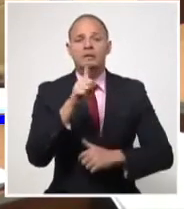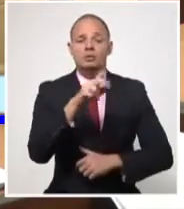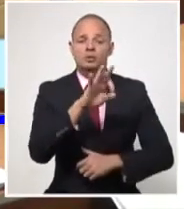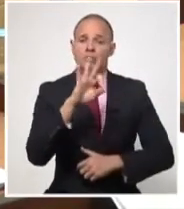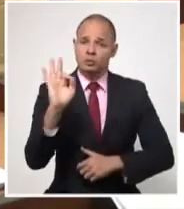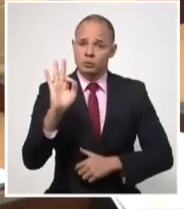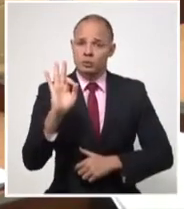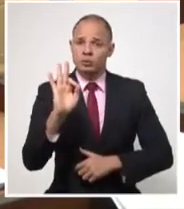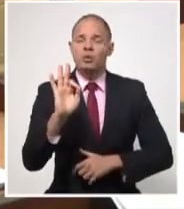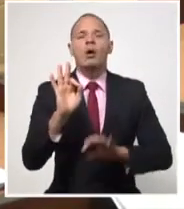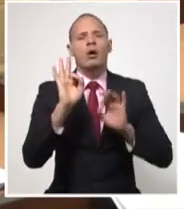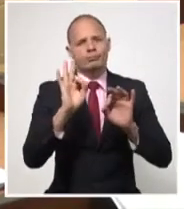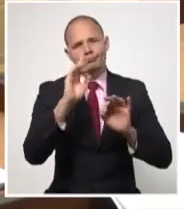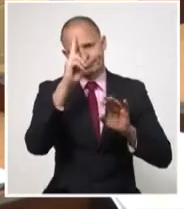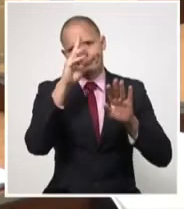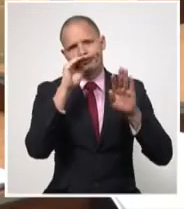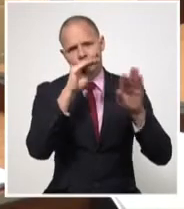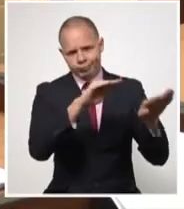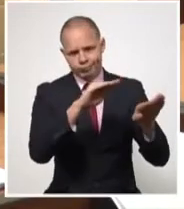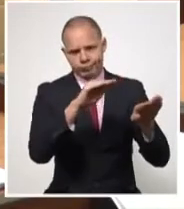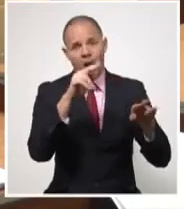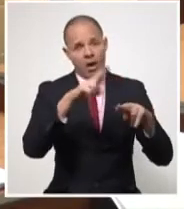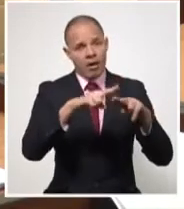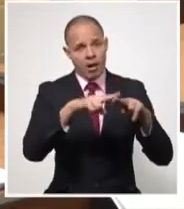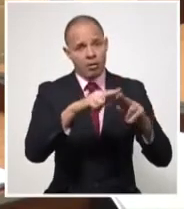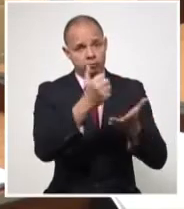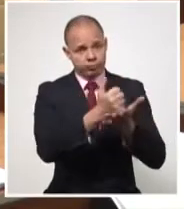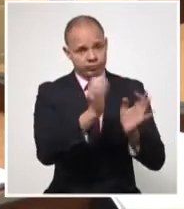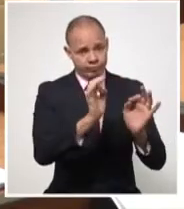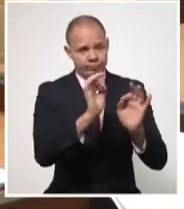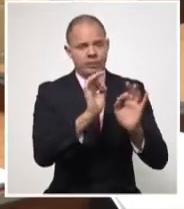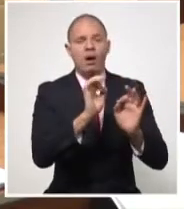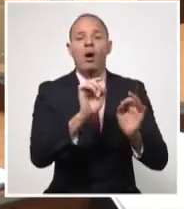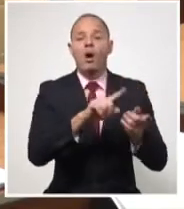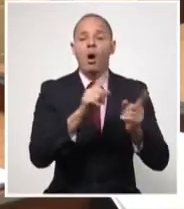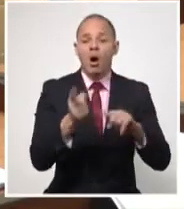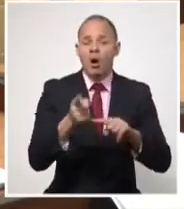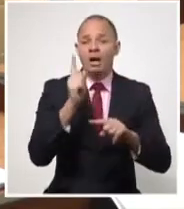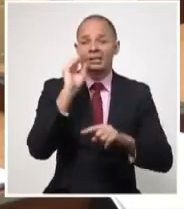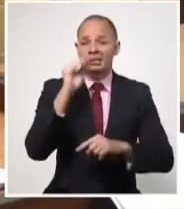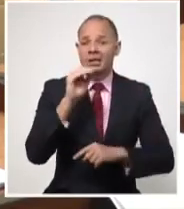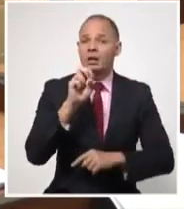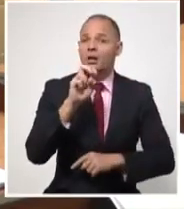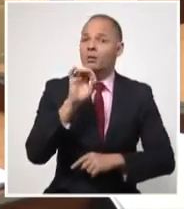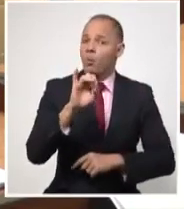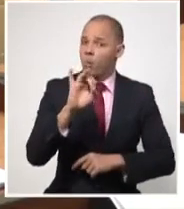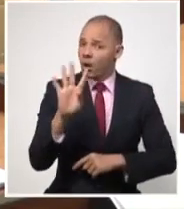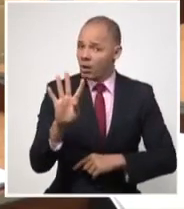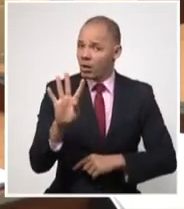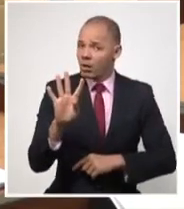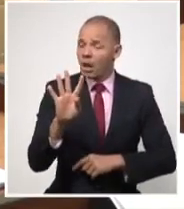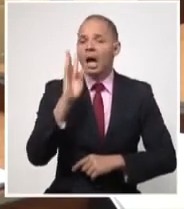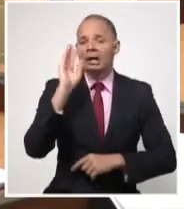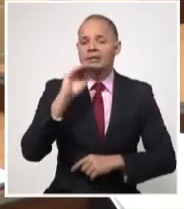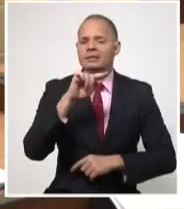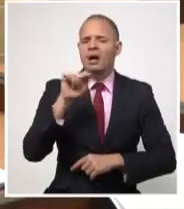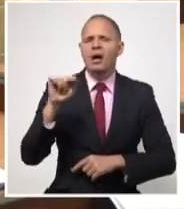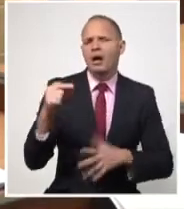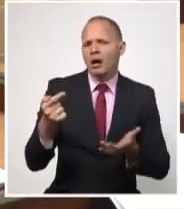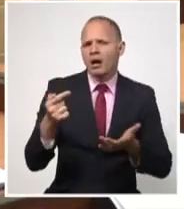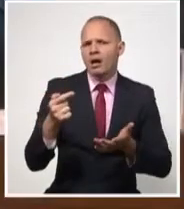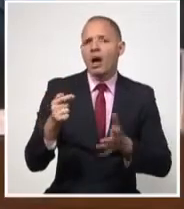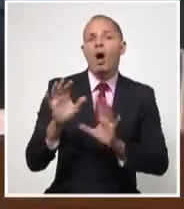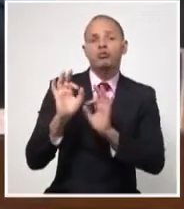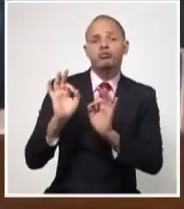ingresados en los hospitales de la capital, 74 de esos 188 en la capital corresponden a Artemisa y